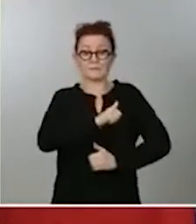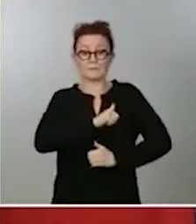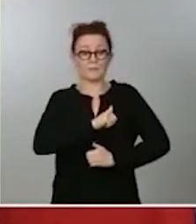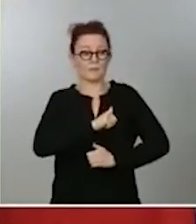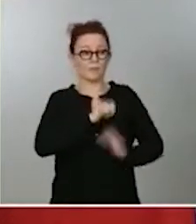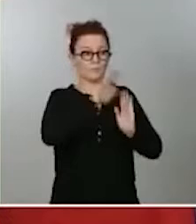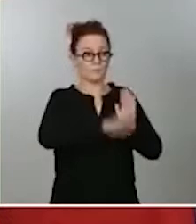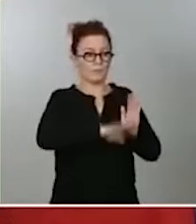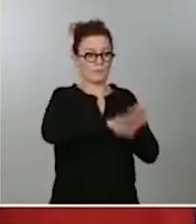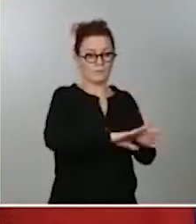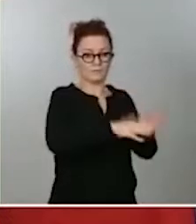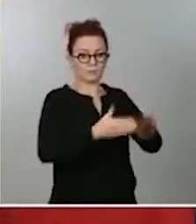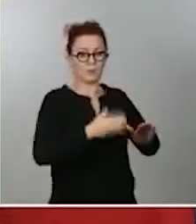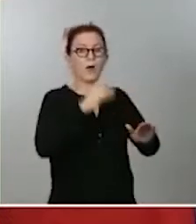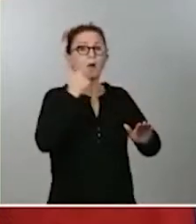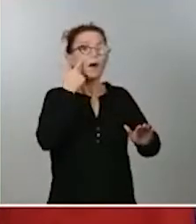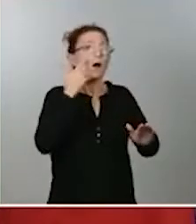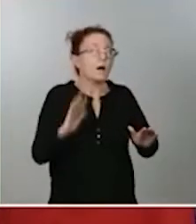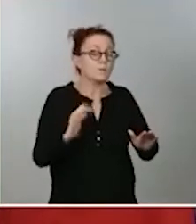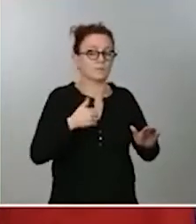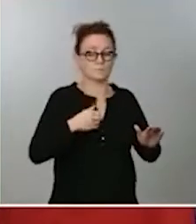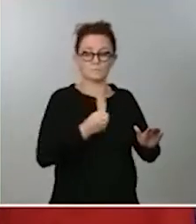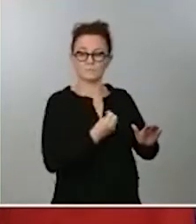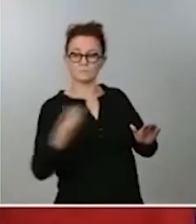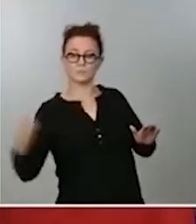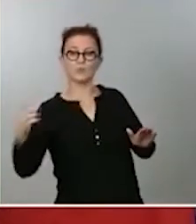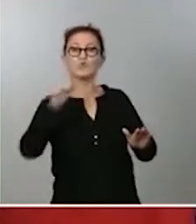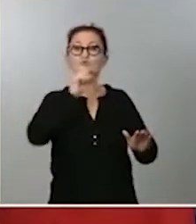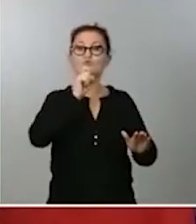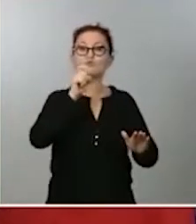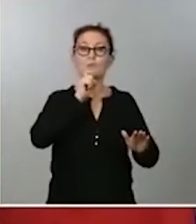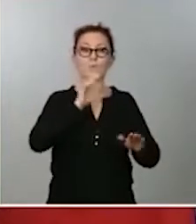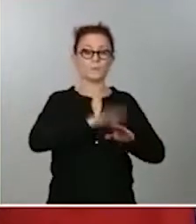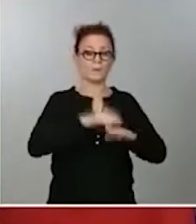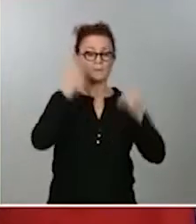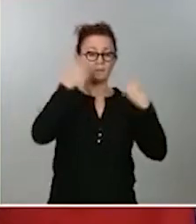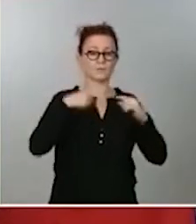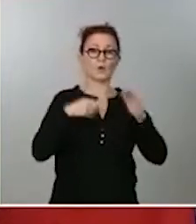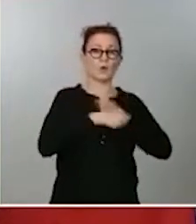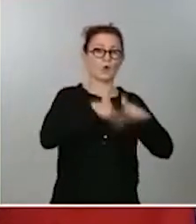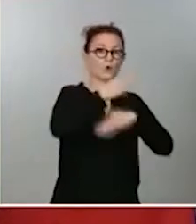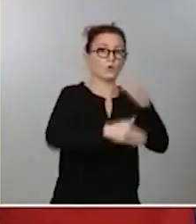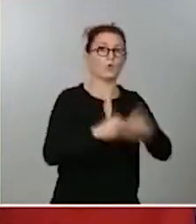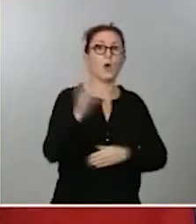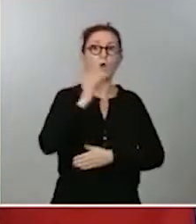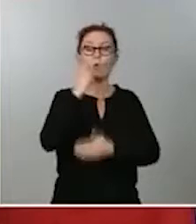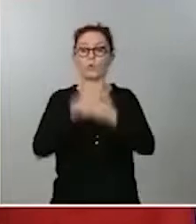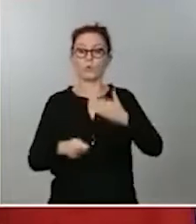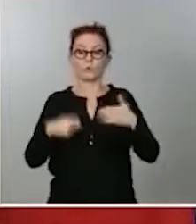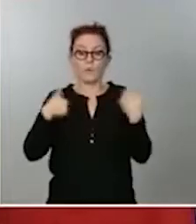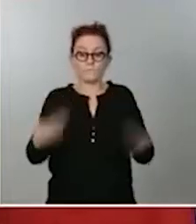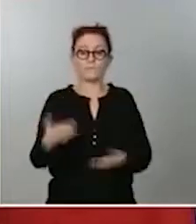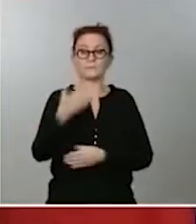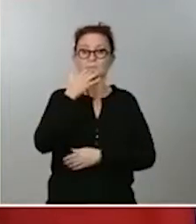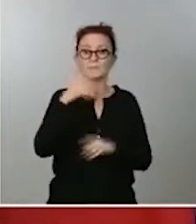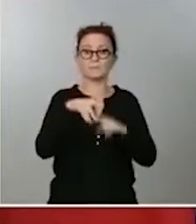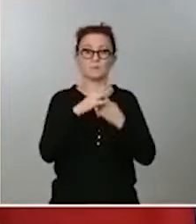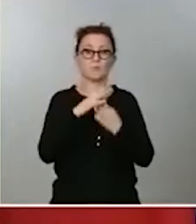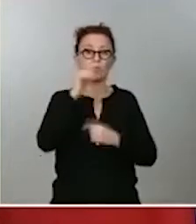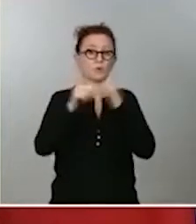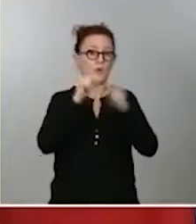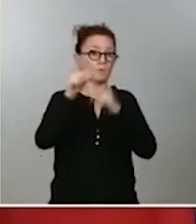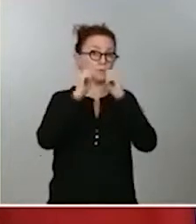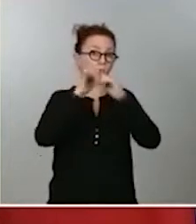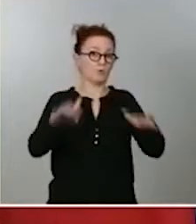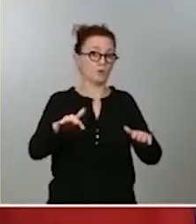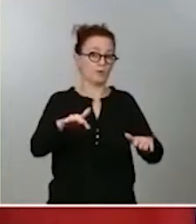esa situación al objeto de mantenerla o al objeto de incrementarla si las condiciones epidemiológicas así lo plantean.